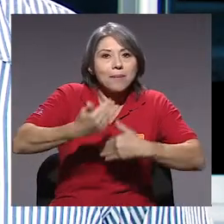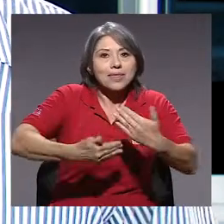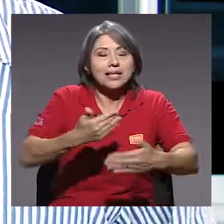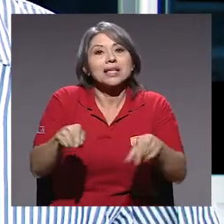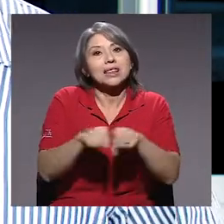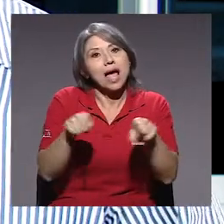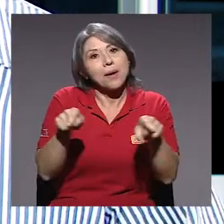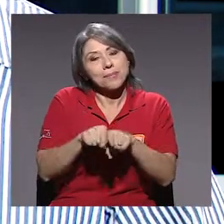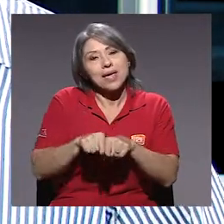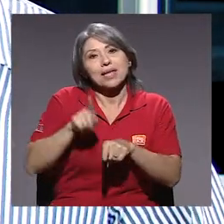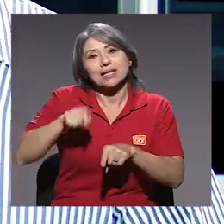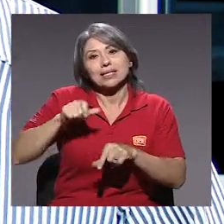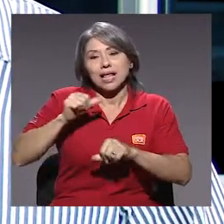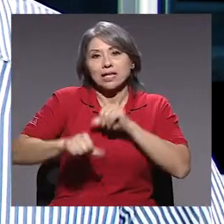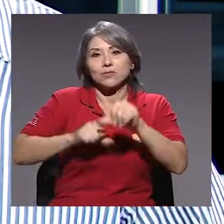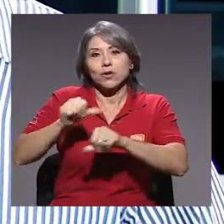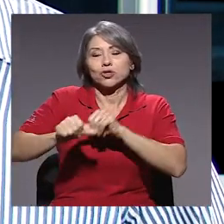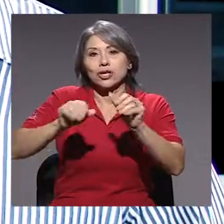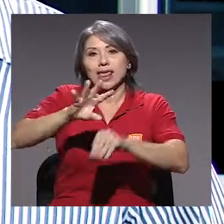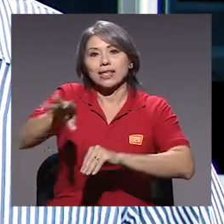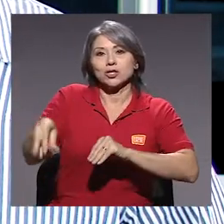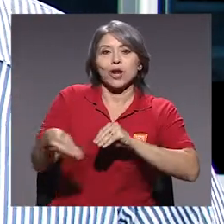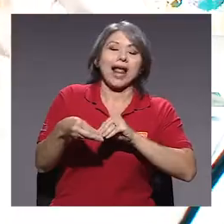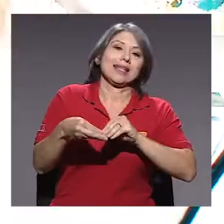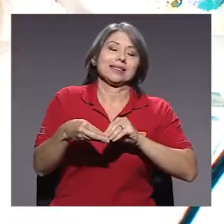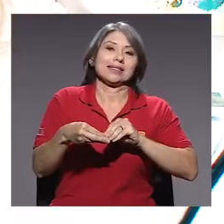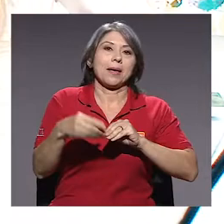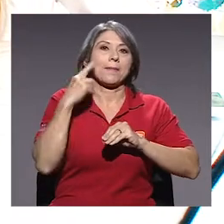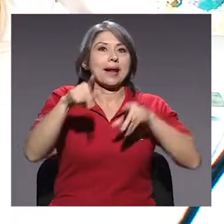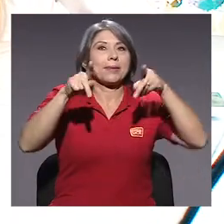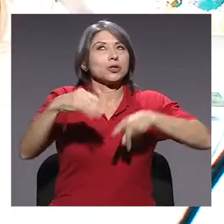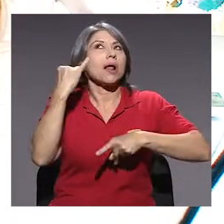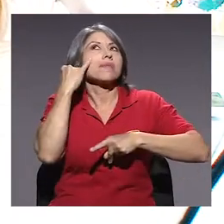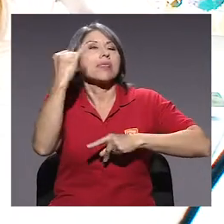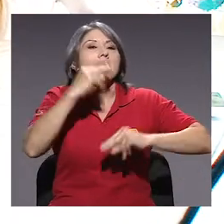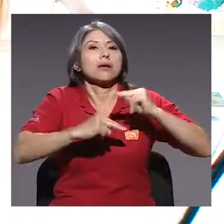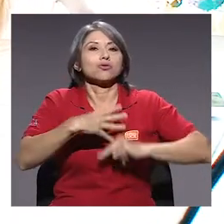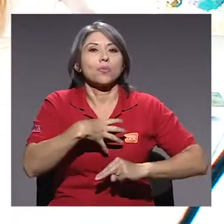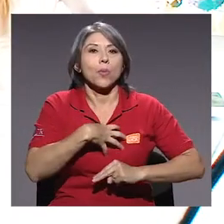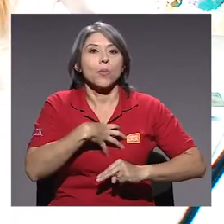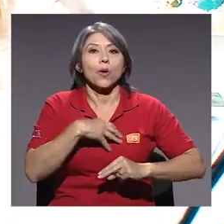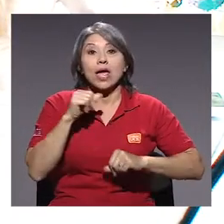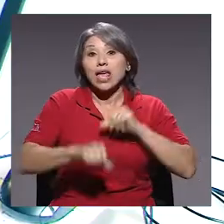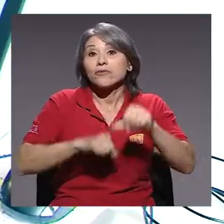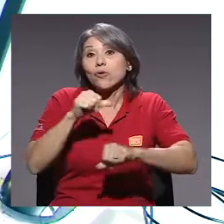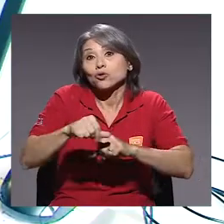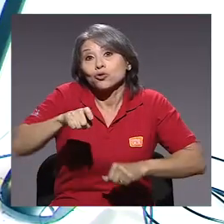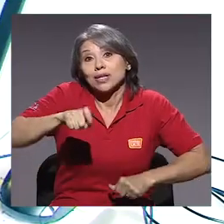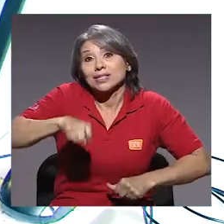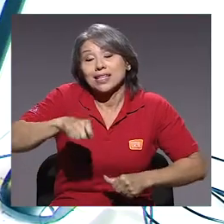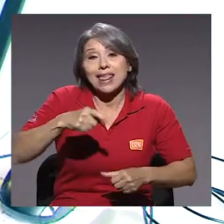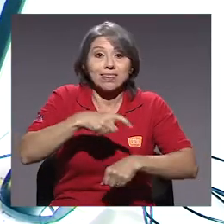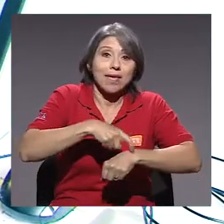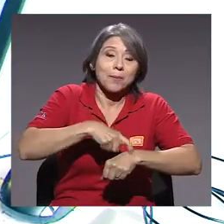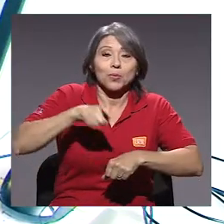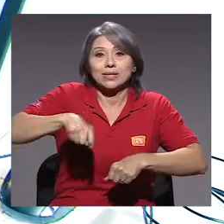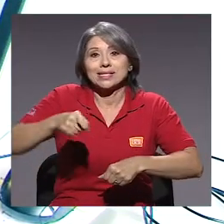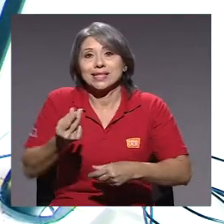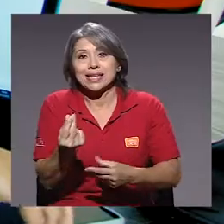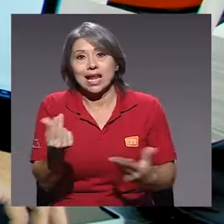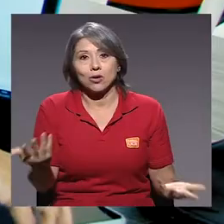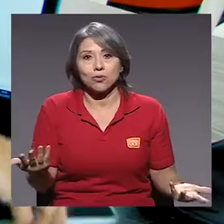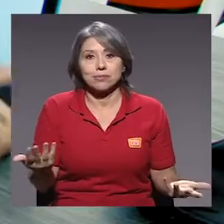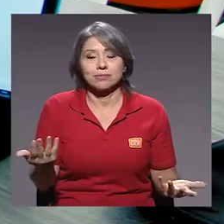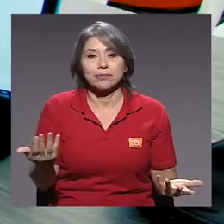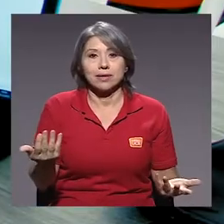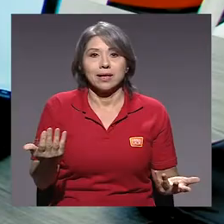que necesita esfuerzos adicionales del emprendedor. Y los esfuerzos tienen que ver con tiempo o